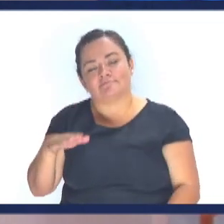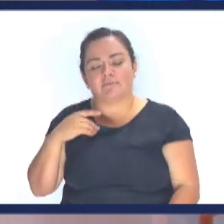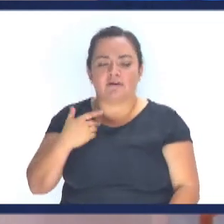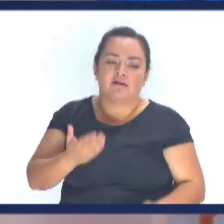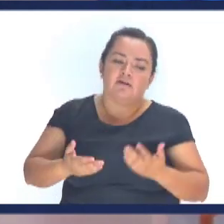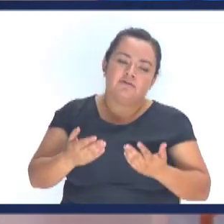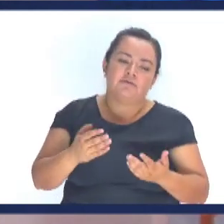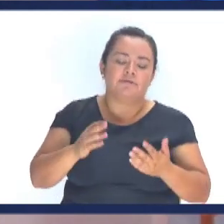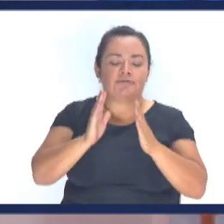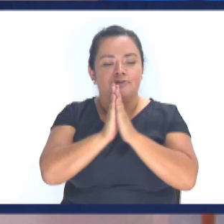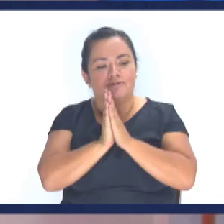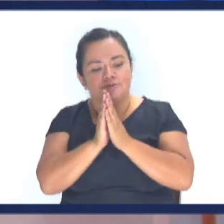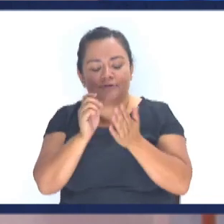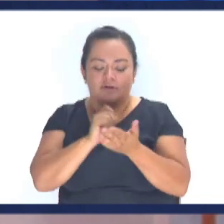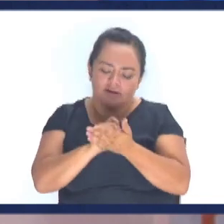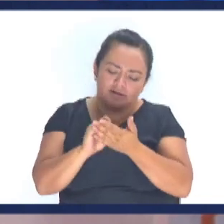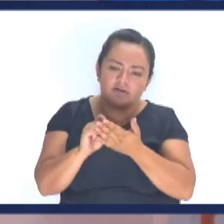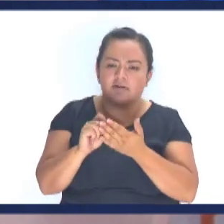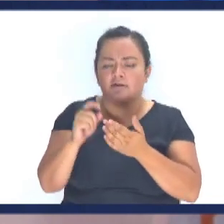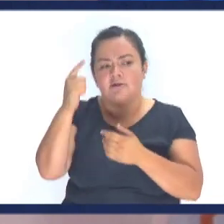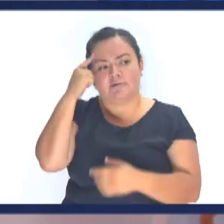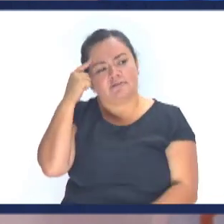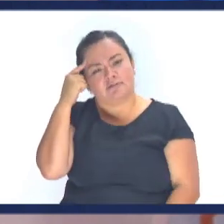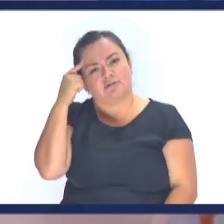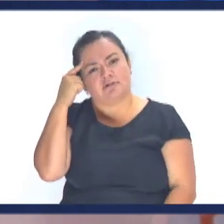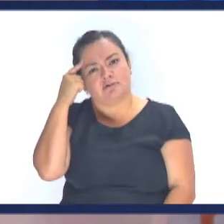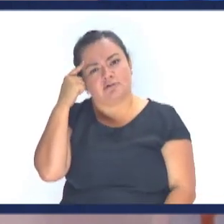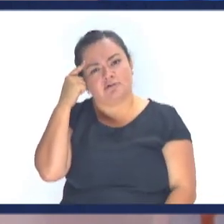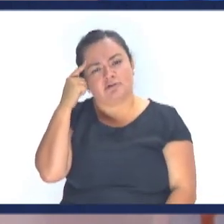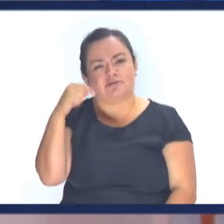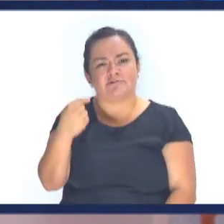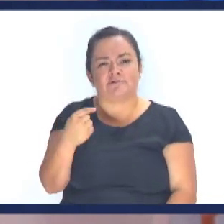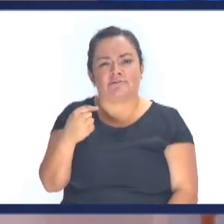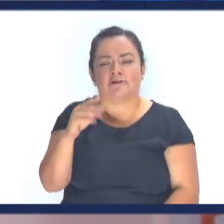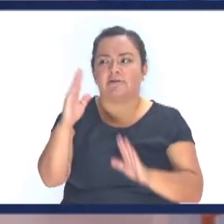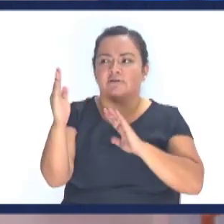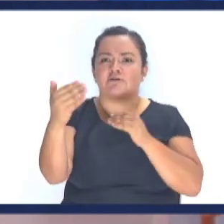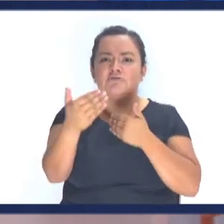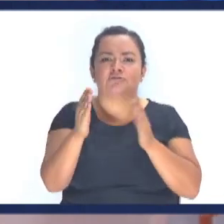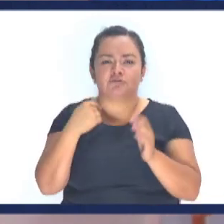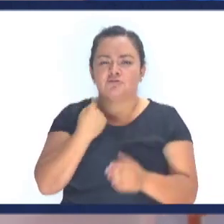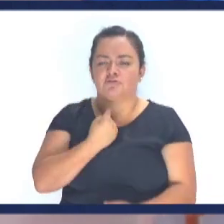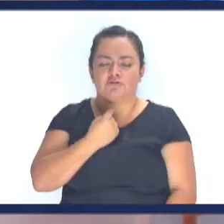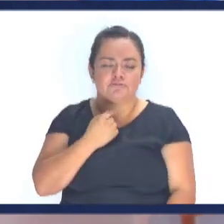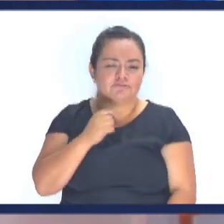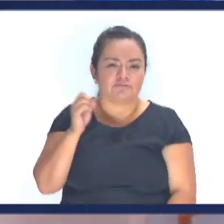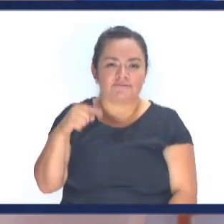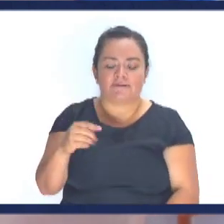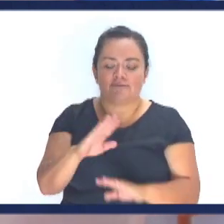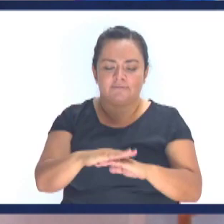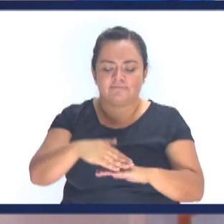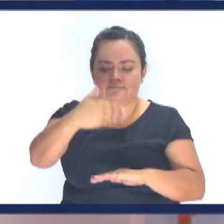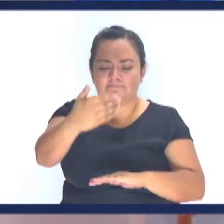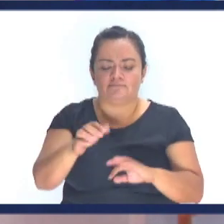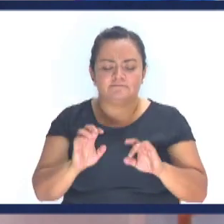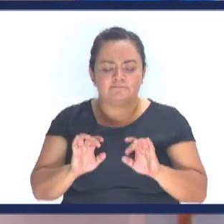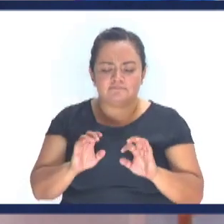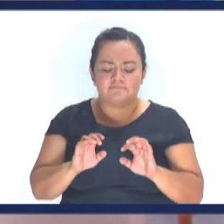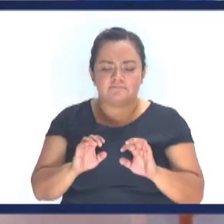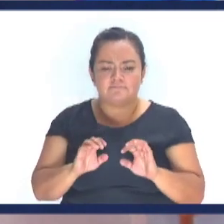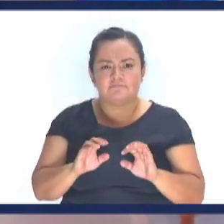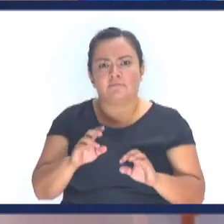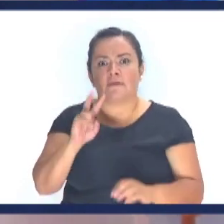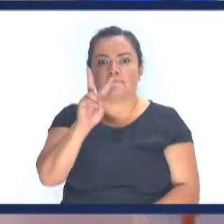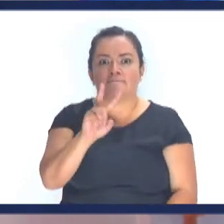orando Viendo Escribiendo Ajustando Pensando Casi siempre me pego Una encerrona Y cada vez que yo Encendía la computadora De la casa